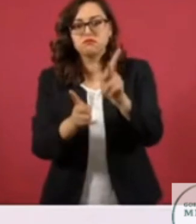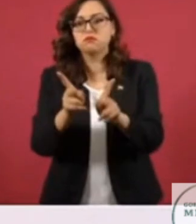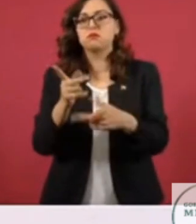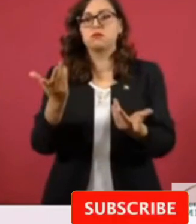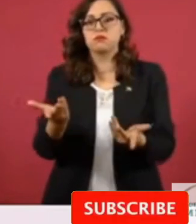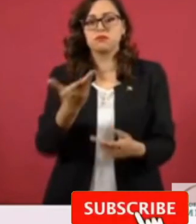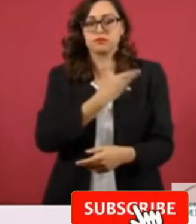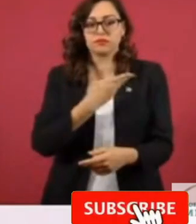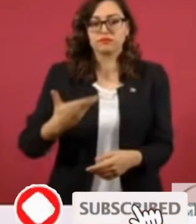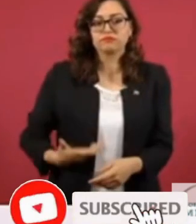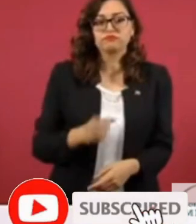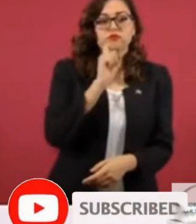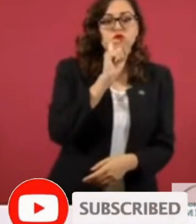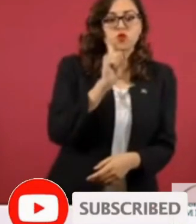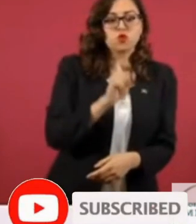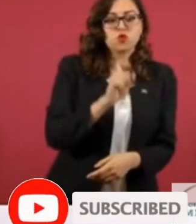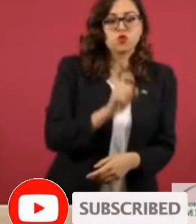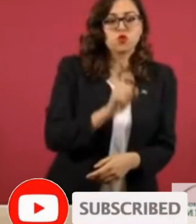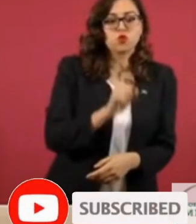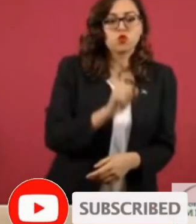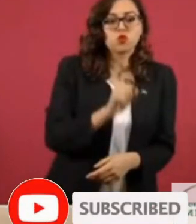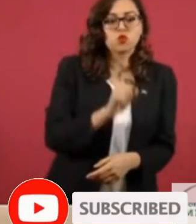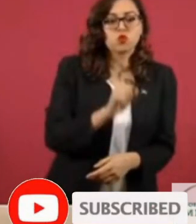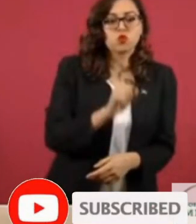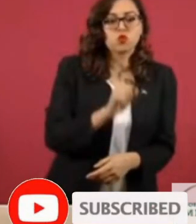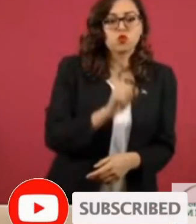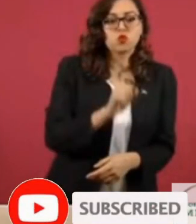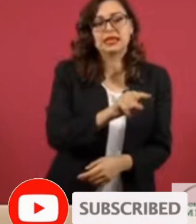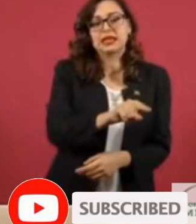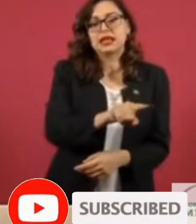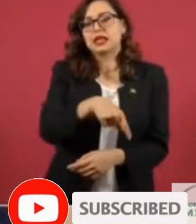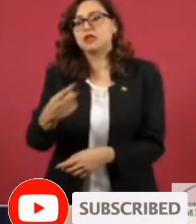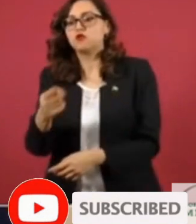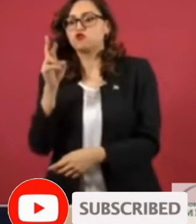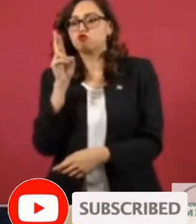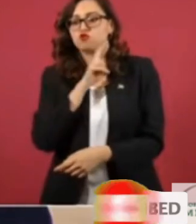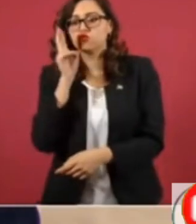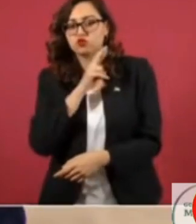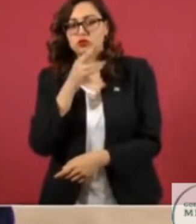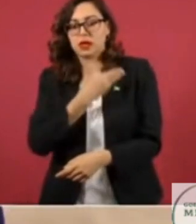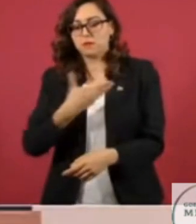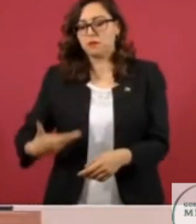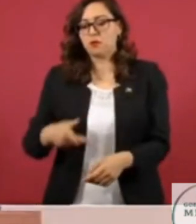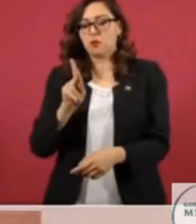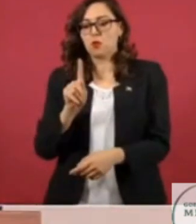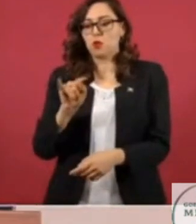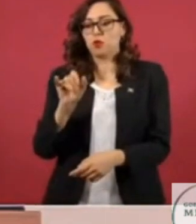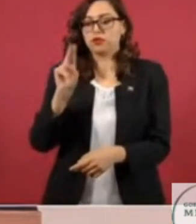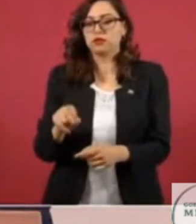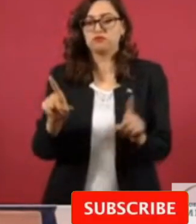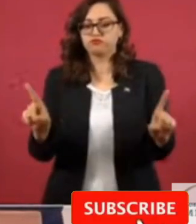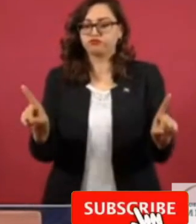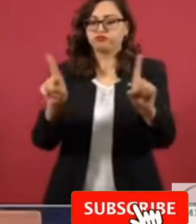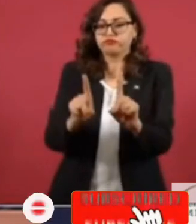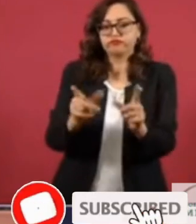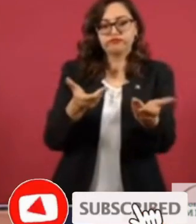Zelensky de Ucrania y con el presidente Putin de